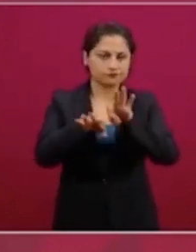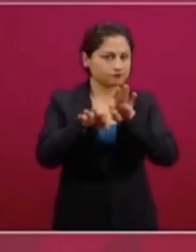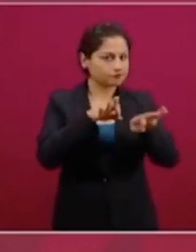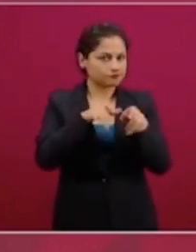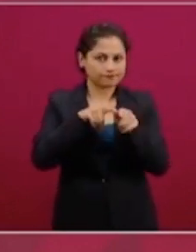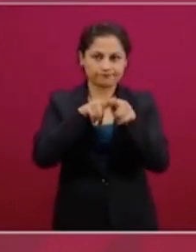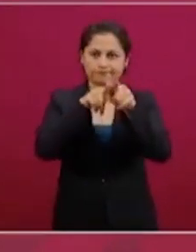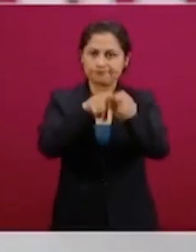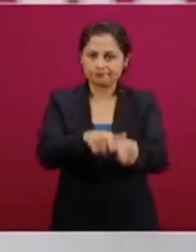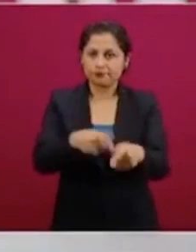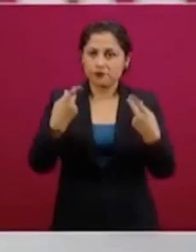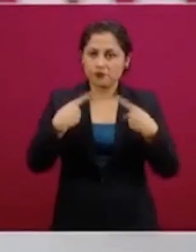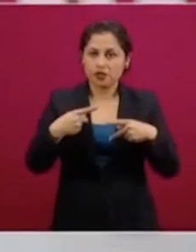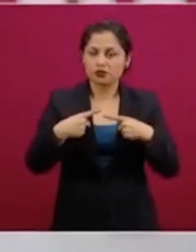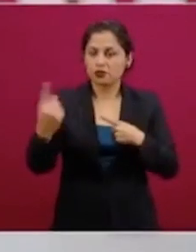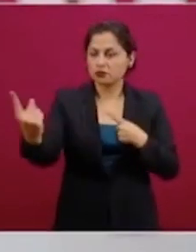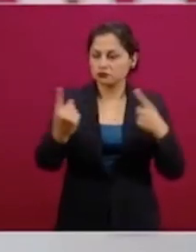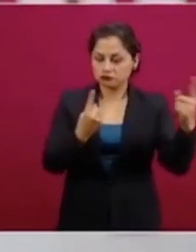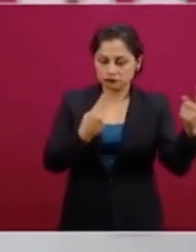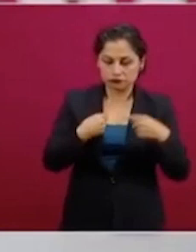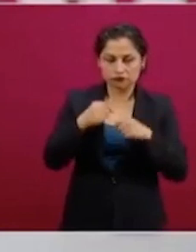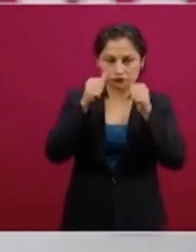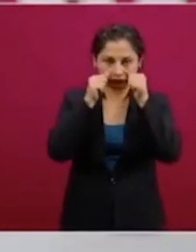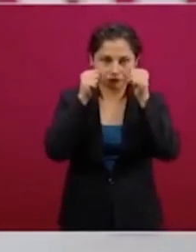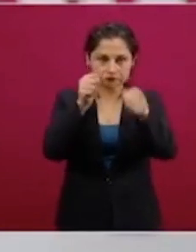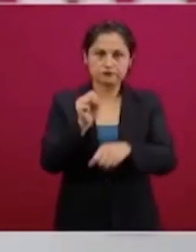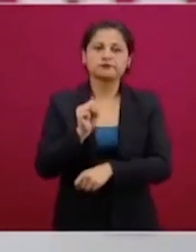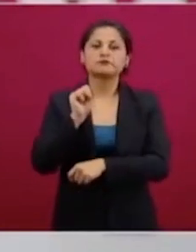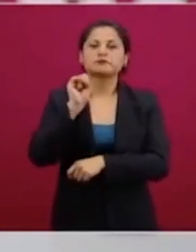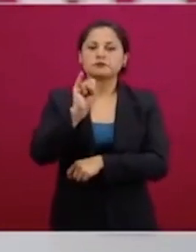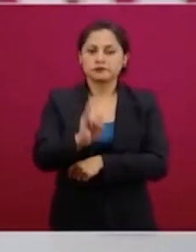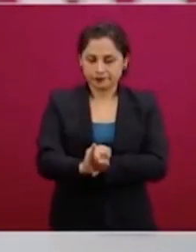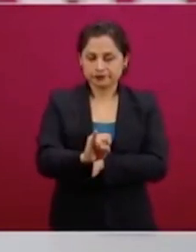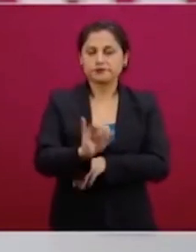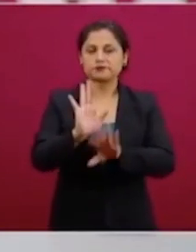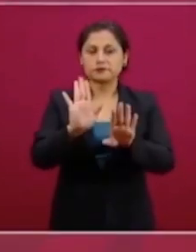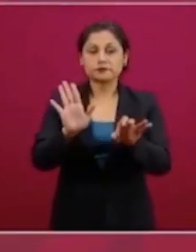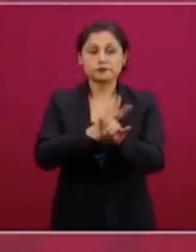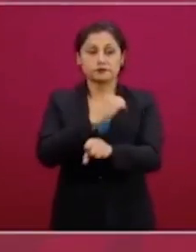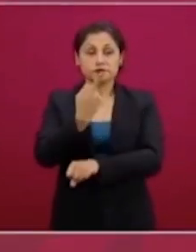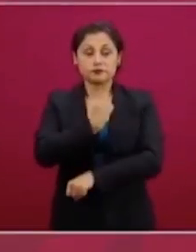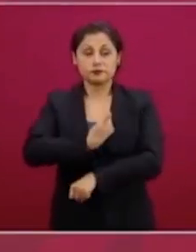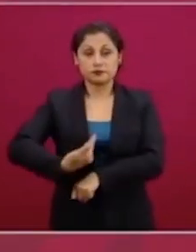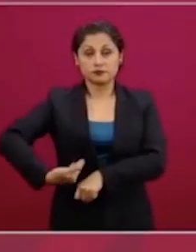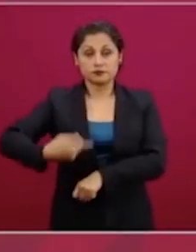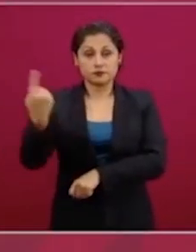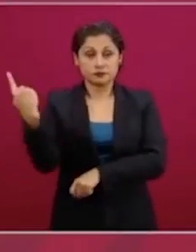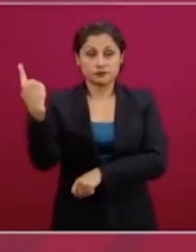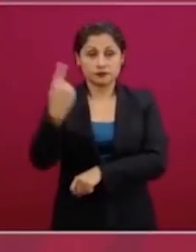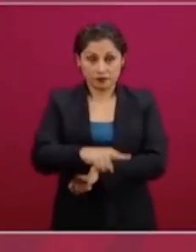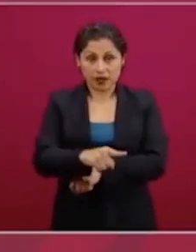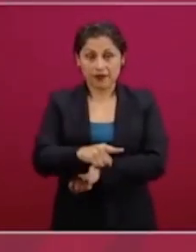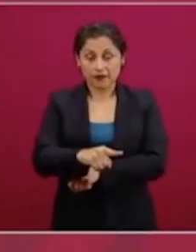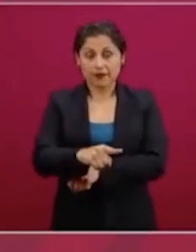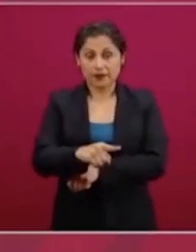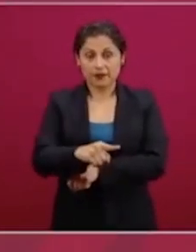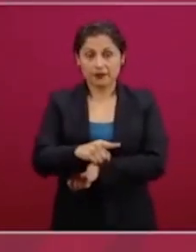circunstancias. Se amplió por instrucciones del presidente de la República los recursos